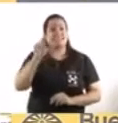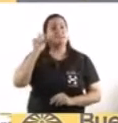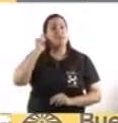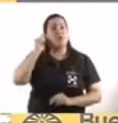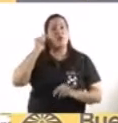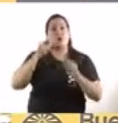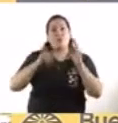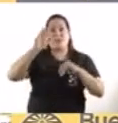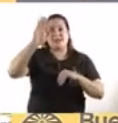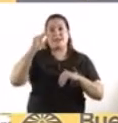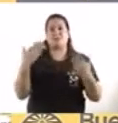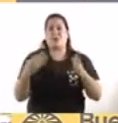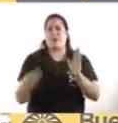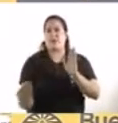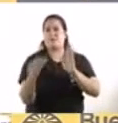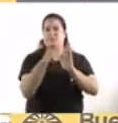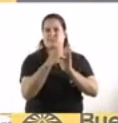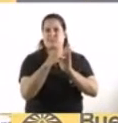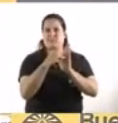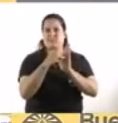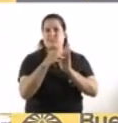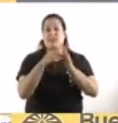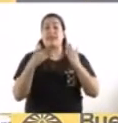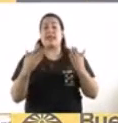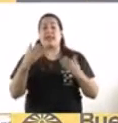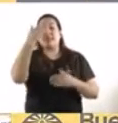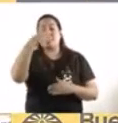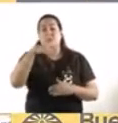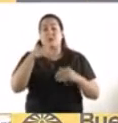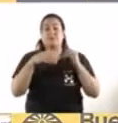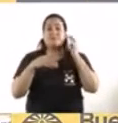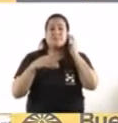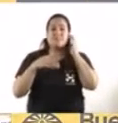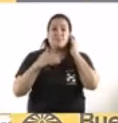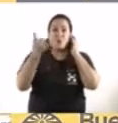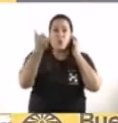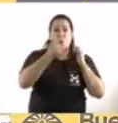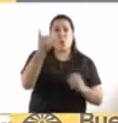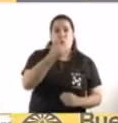del jueves a las 6 de la mañana,